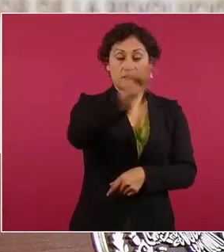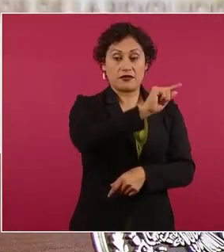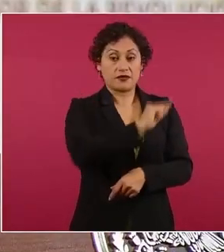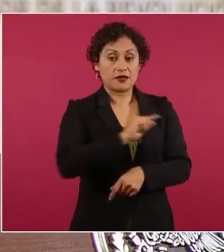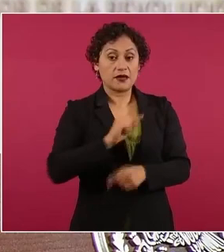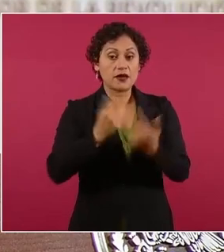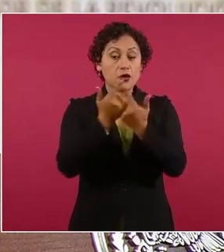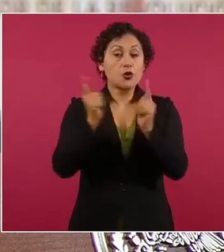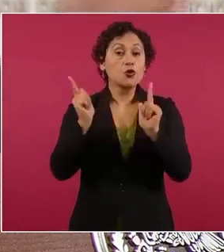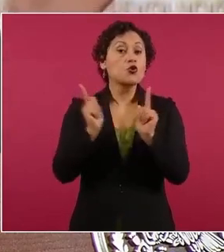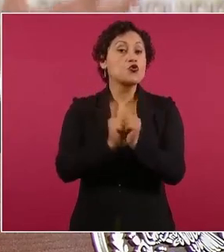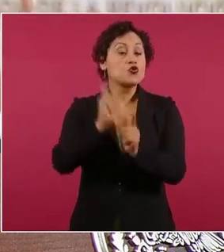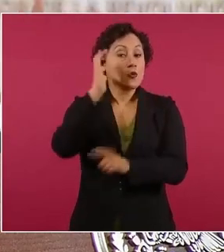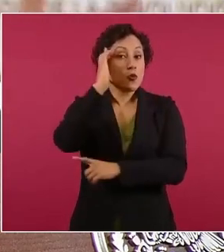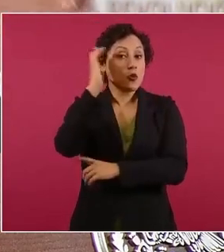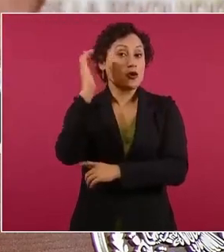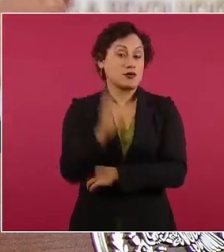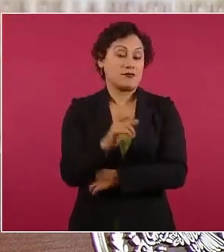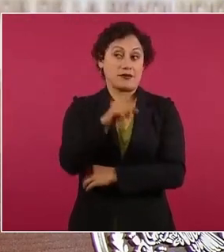que